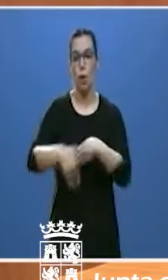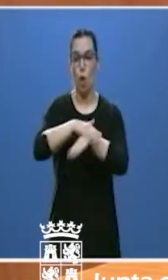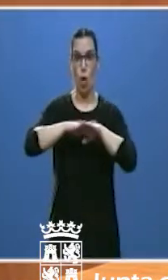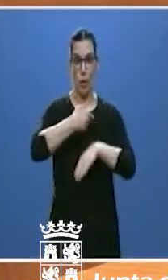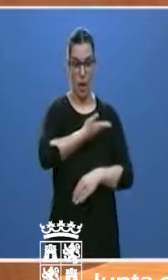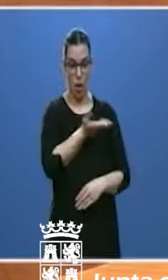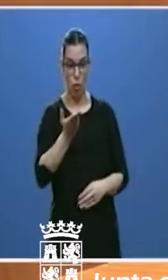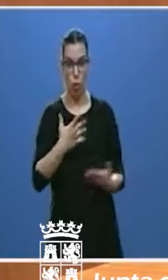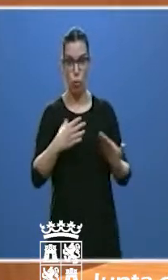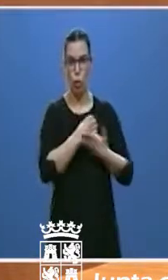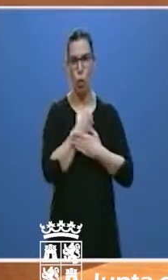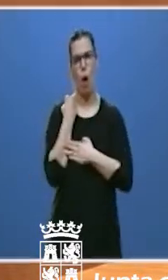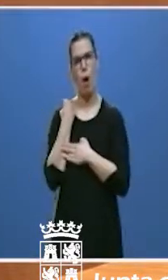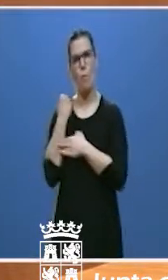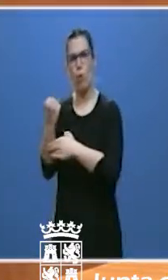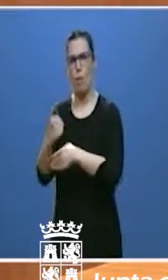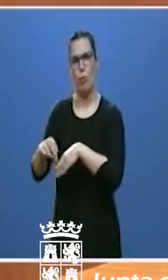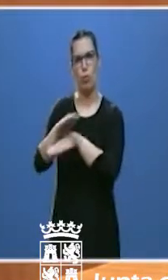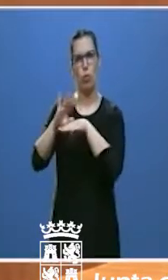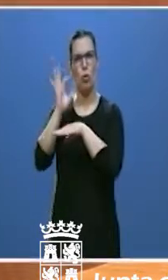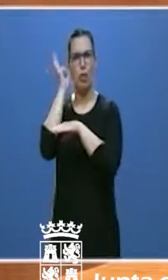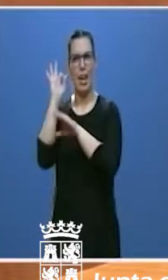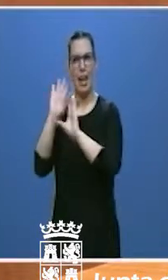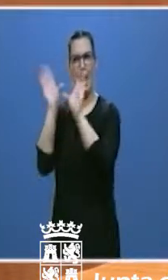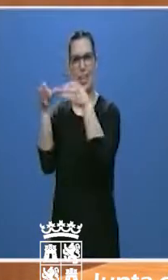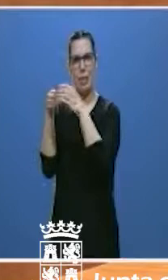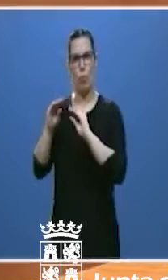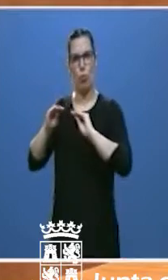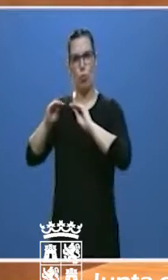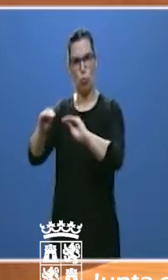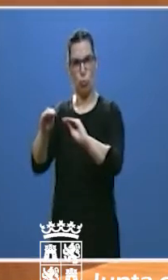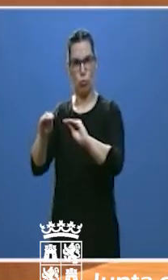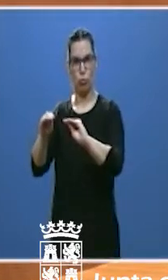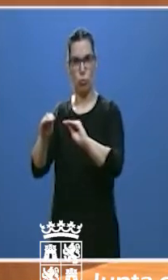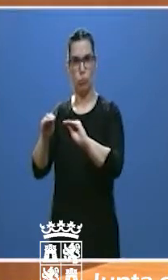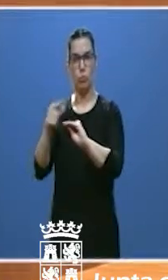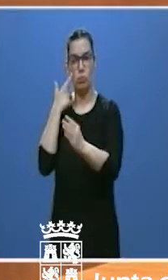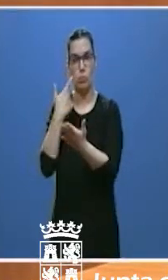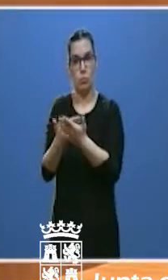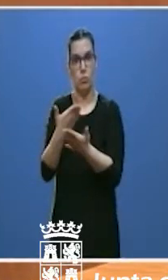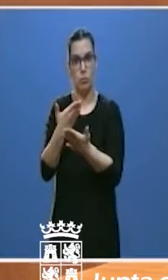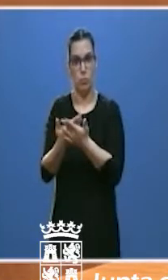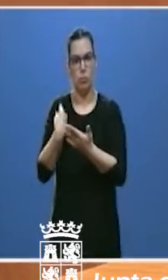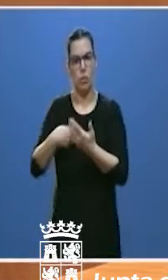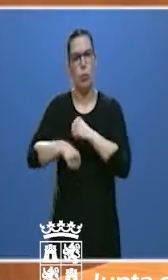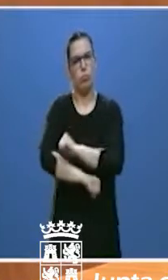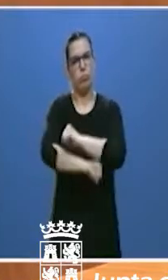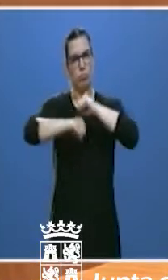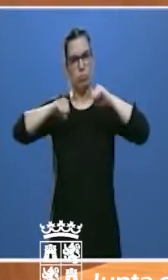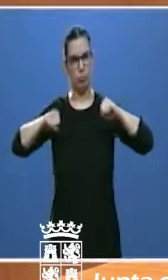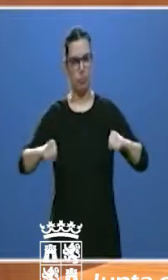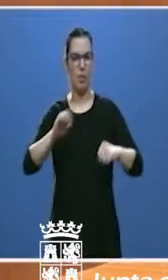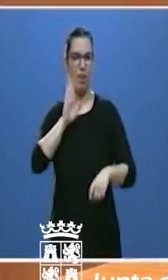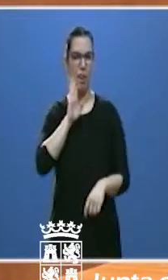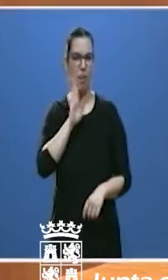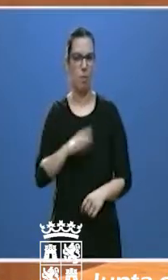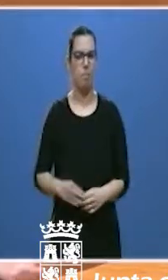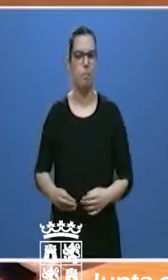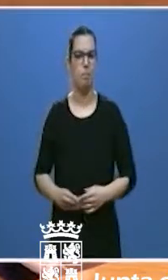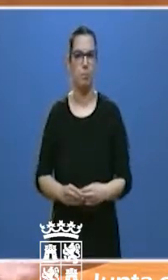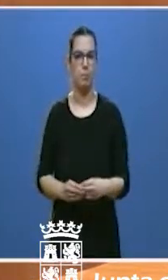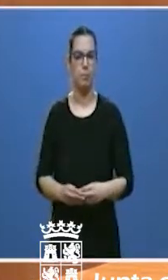estamos arropando a la consejera y a su equipo, como muestra precisamente de esa solidez y de esa cohesión de la que hablaba antes.